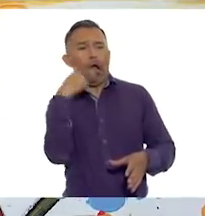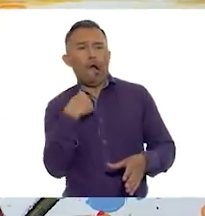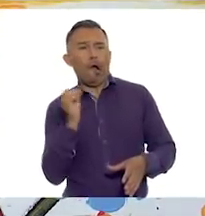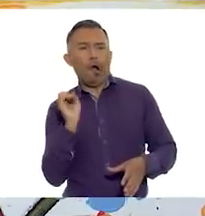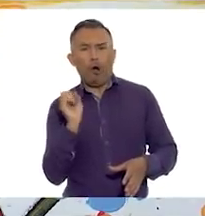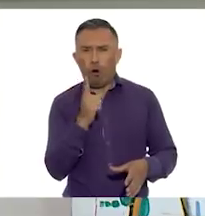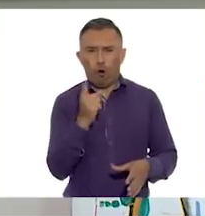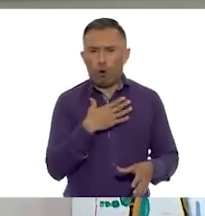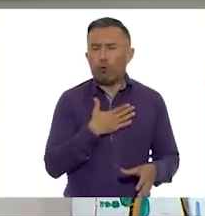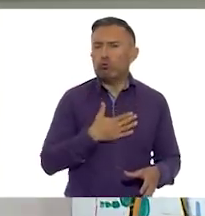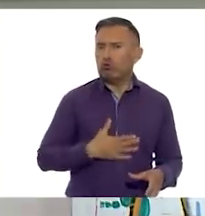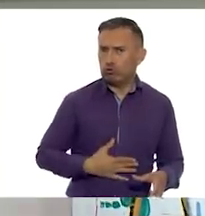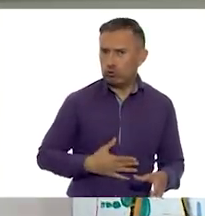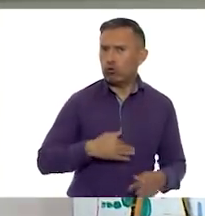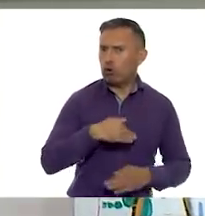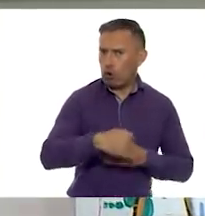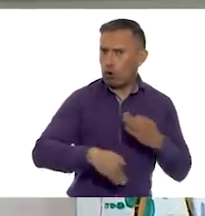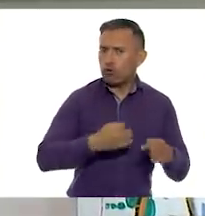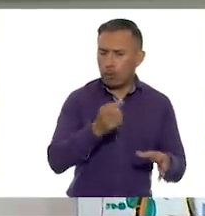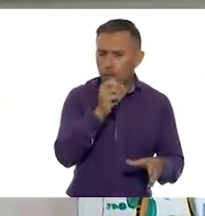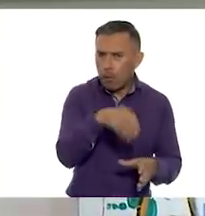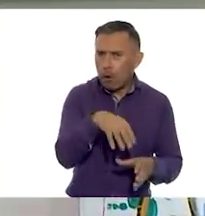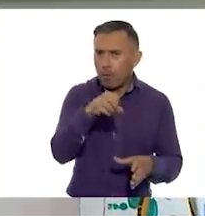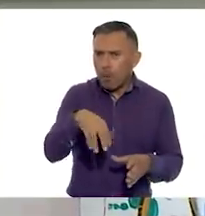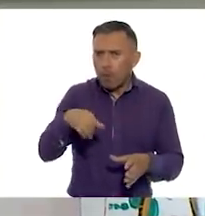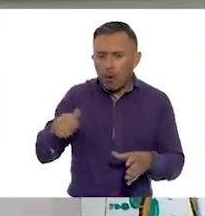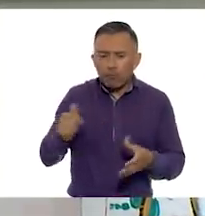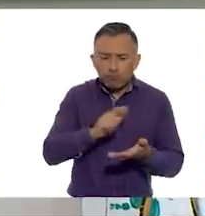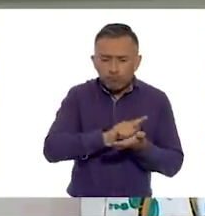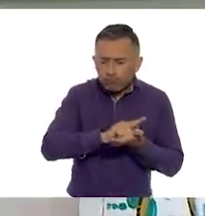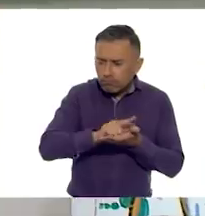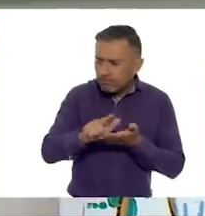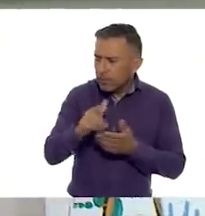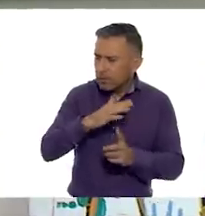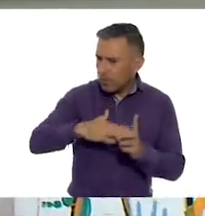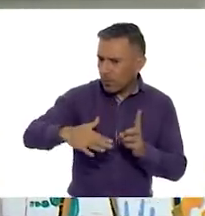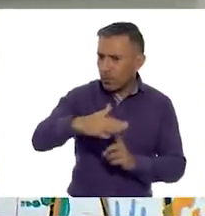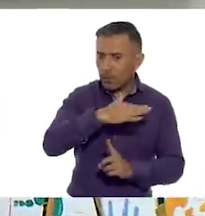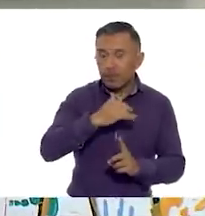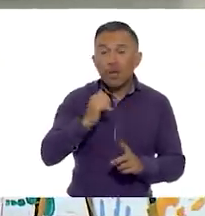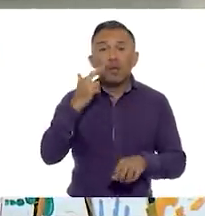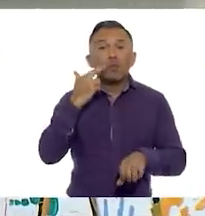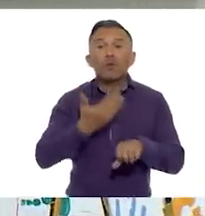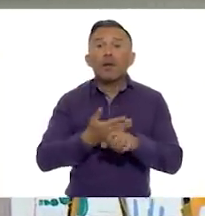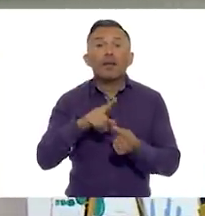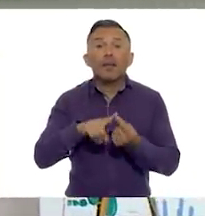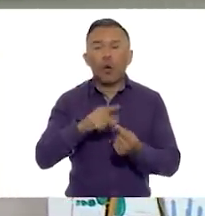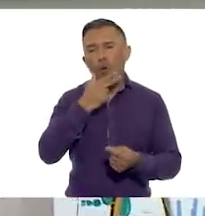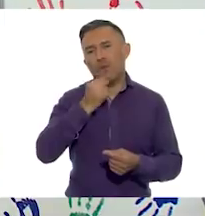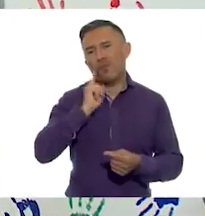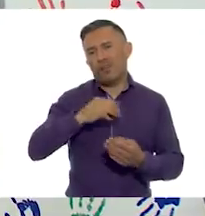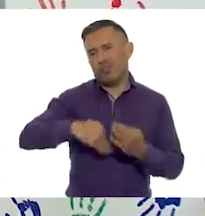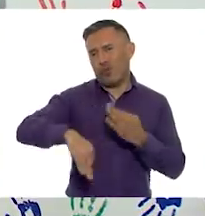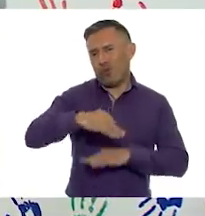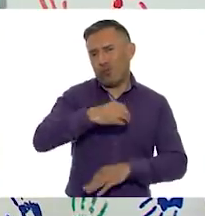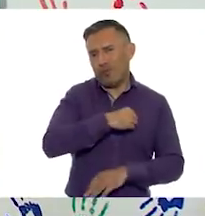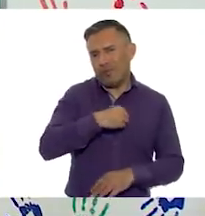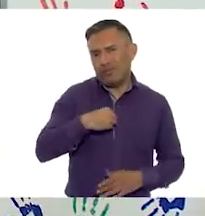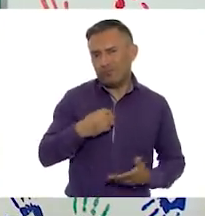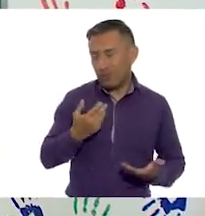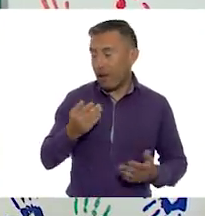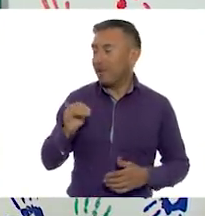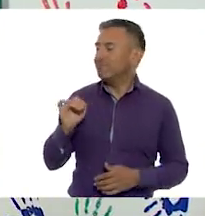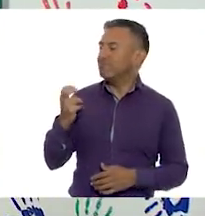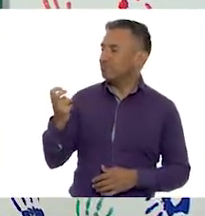tirarla en su lugar y así tener nuestros espacios limpios. Y eso es trabajo de todas y todos. Así es. Muy buena reflexión,